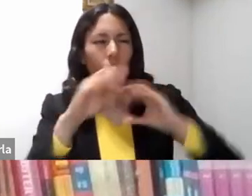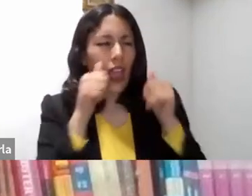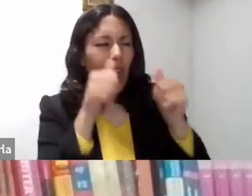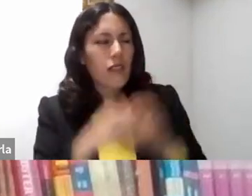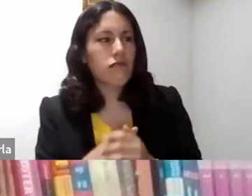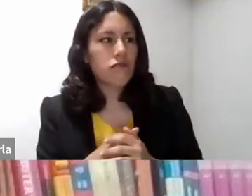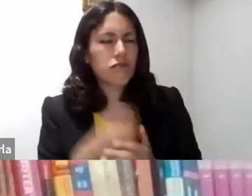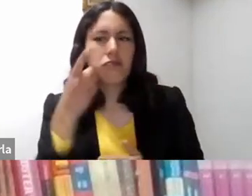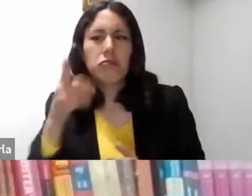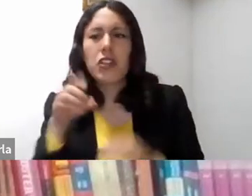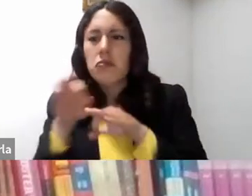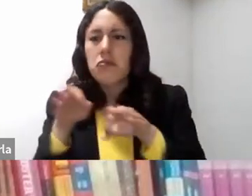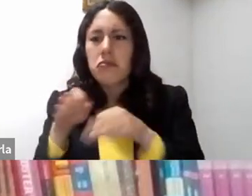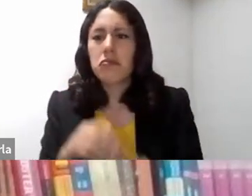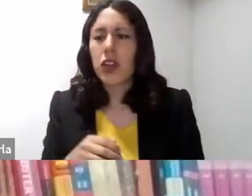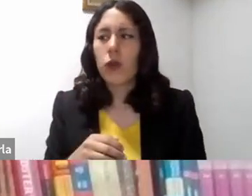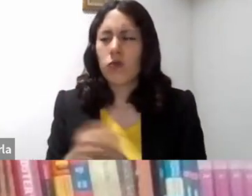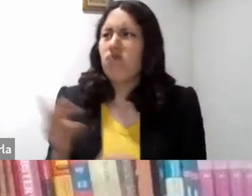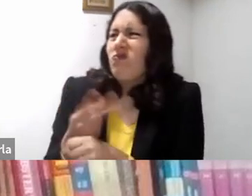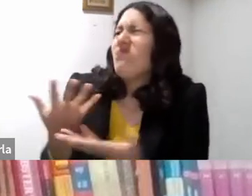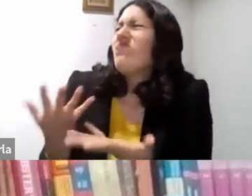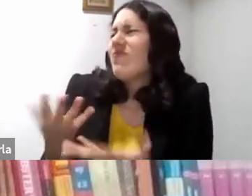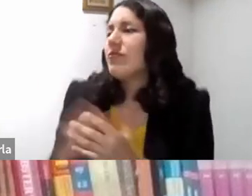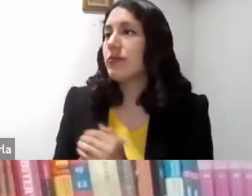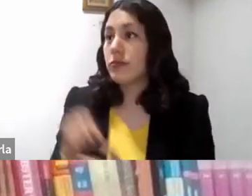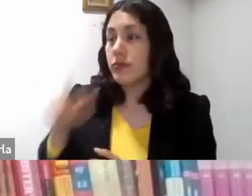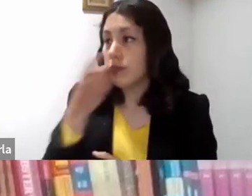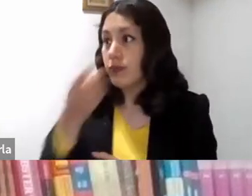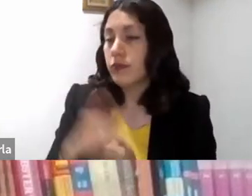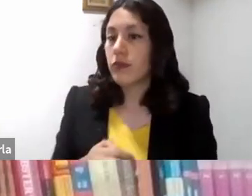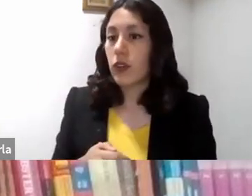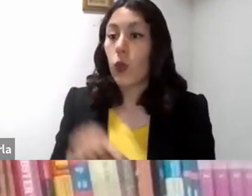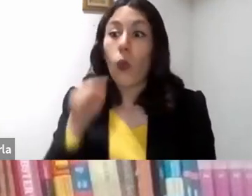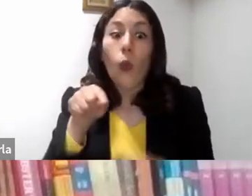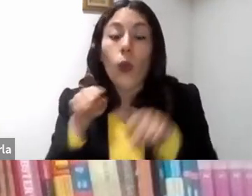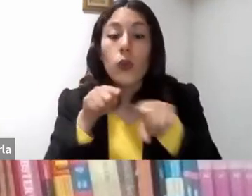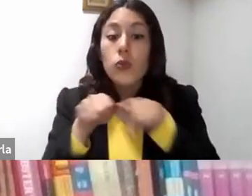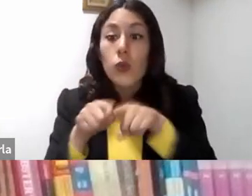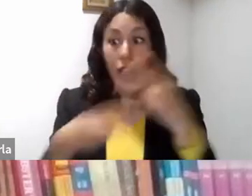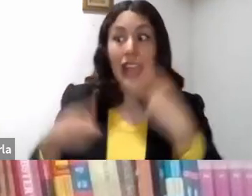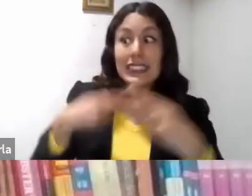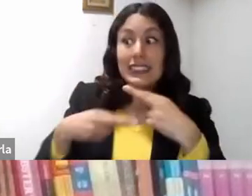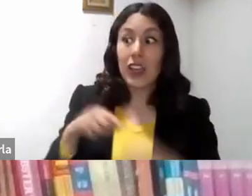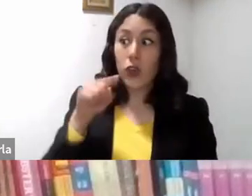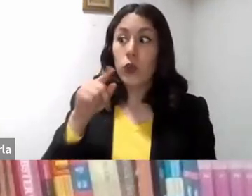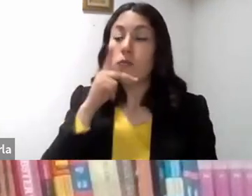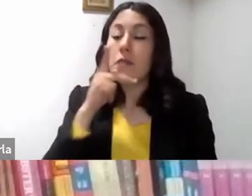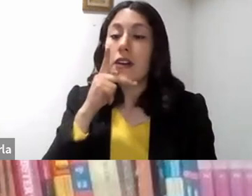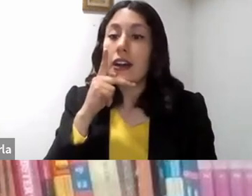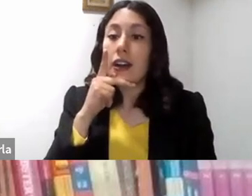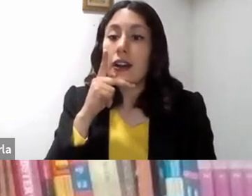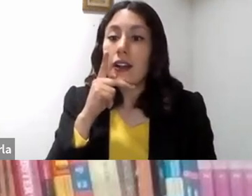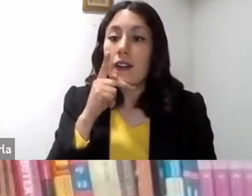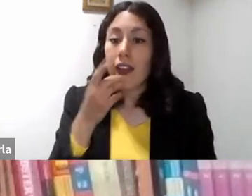y le preguntó qué pasaba. Este le contestó, tu hermano ha regresado y tu padre mandó matar el becerro gordo por haberlo